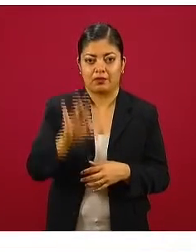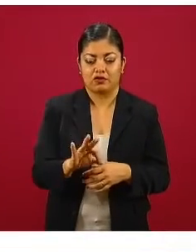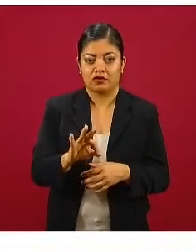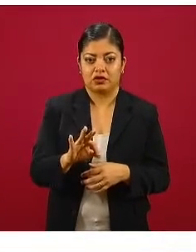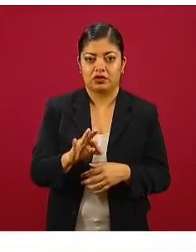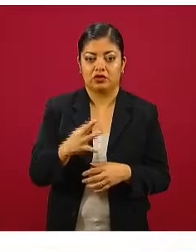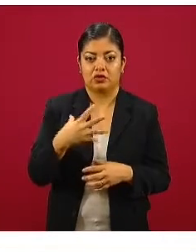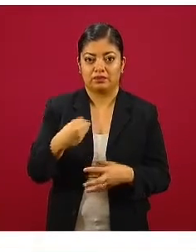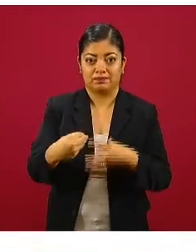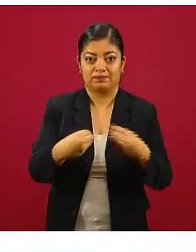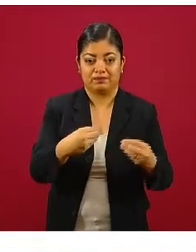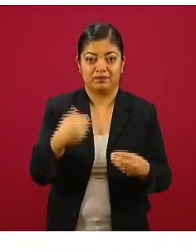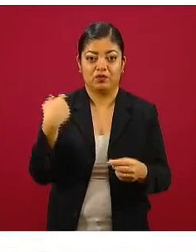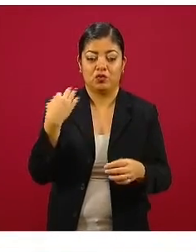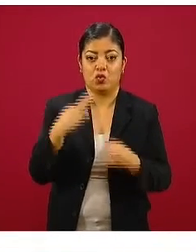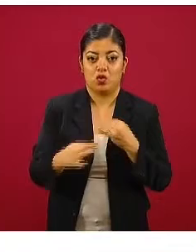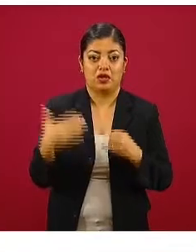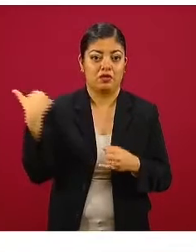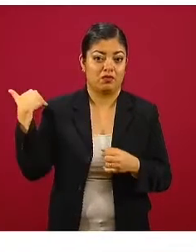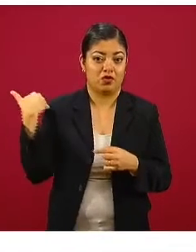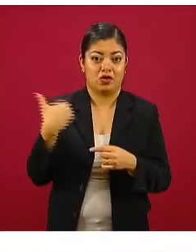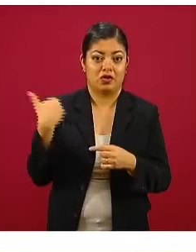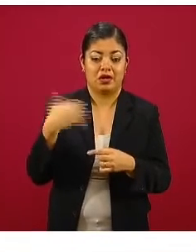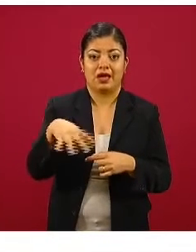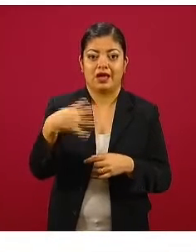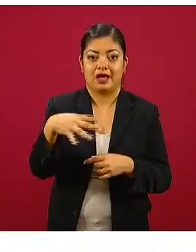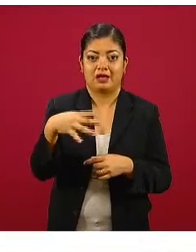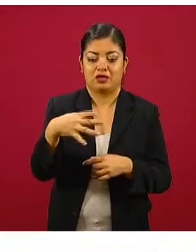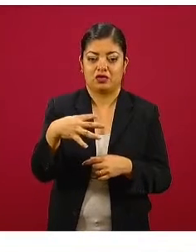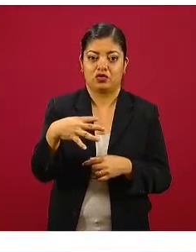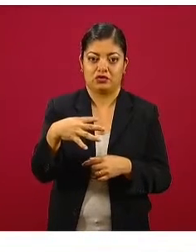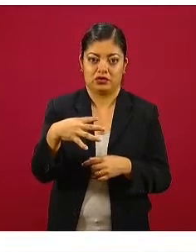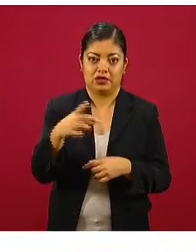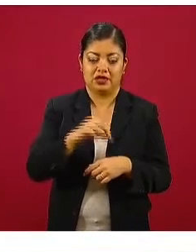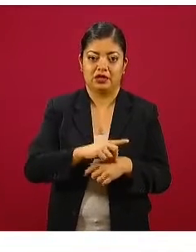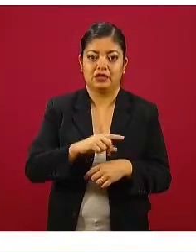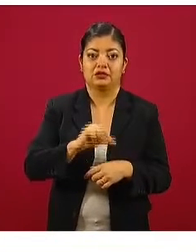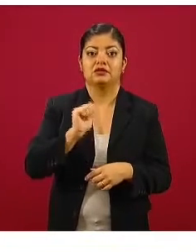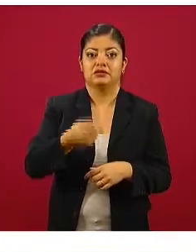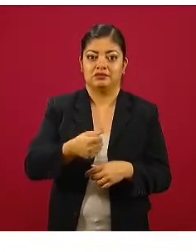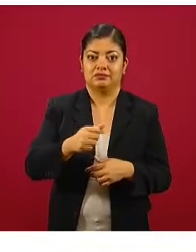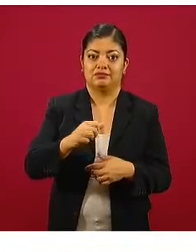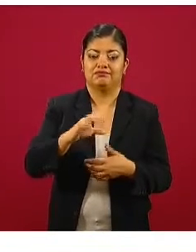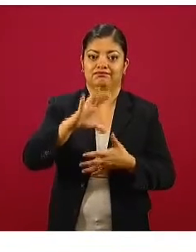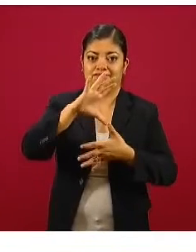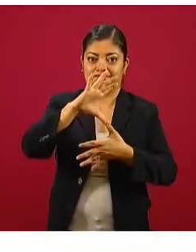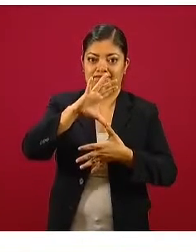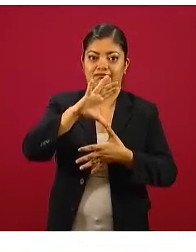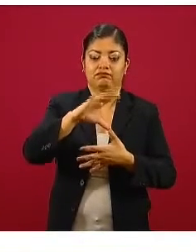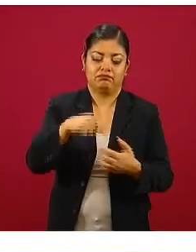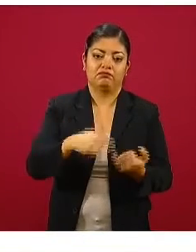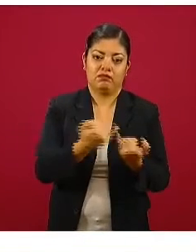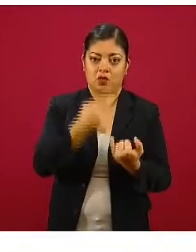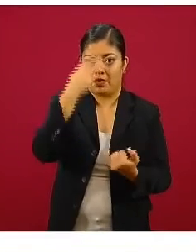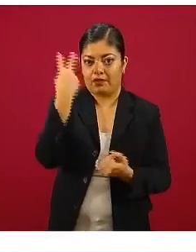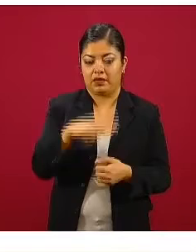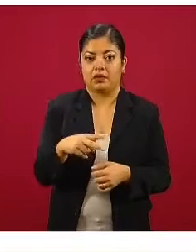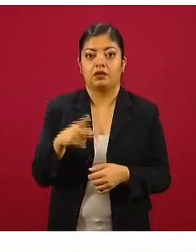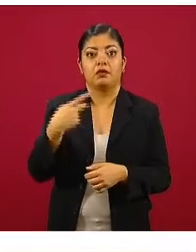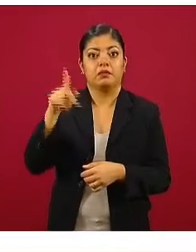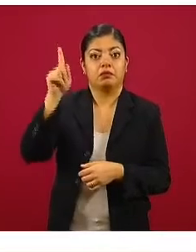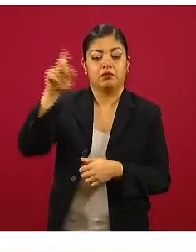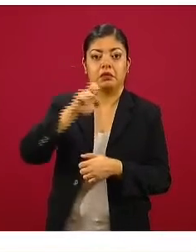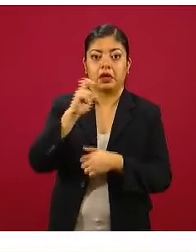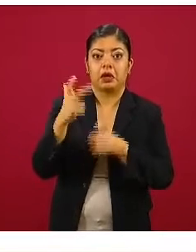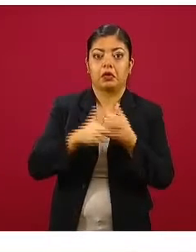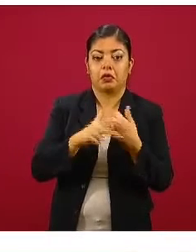transmisión en los últimos 14 días ocurre en la región de América, desde luego incluido nuestro país. En cambio, Europa tiene ya